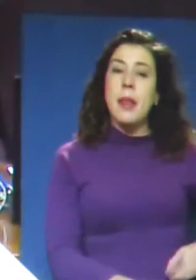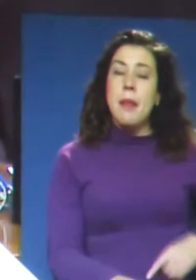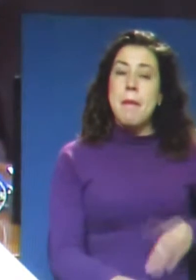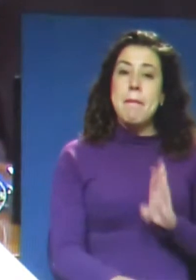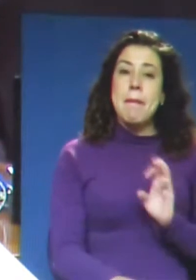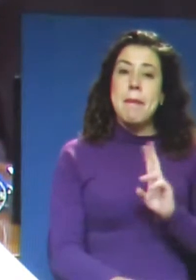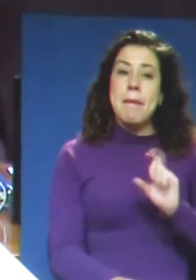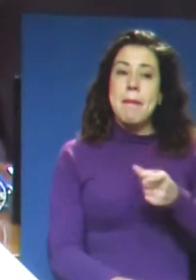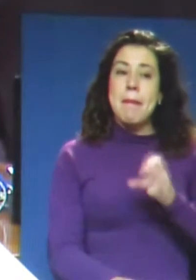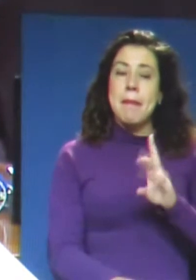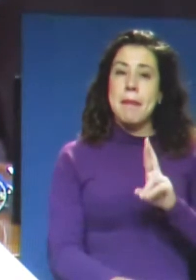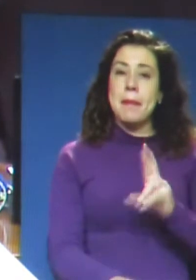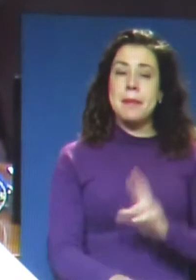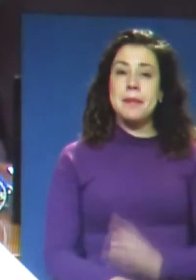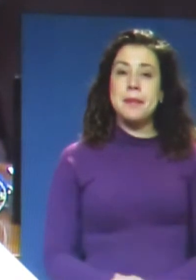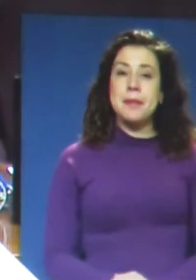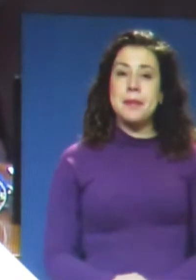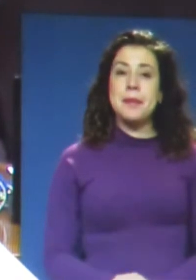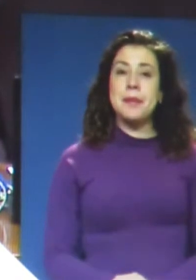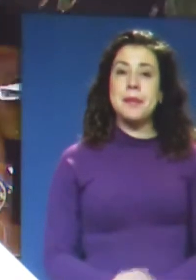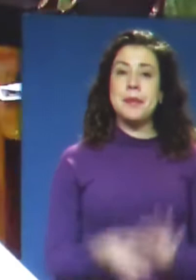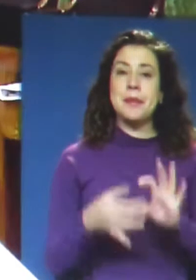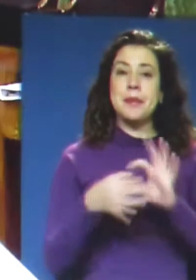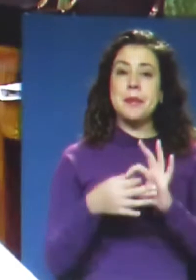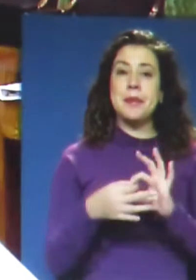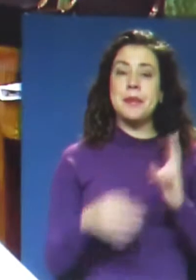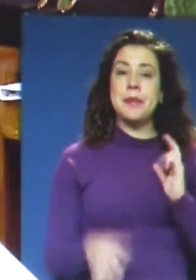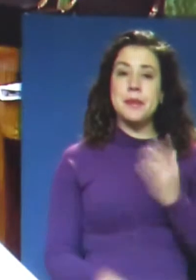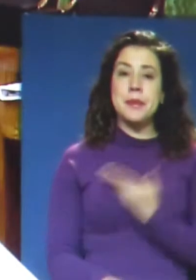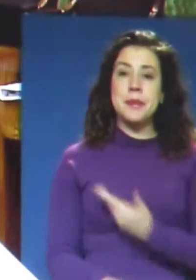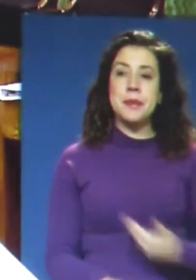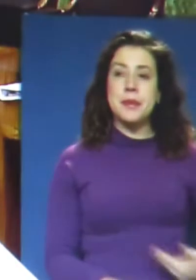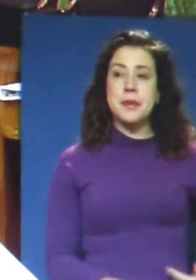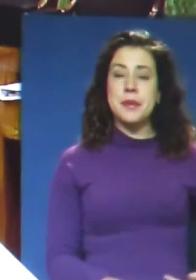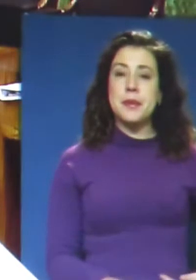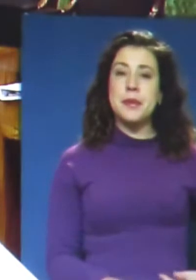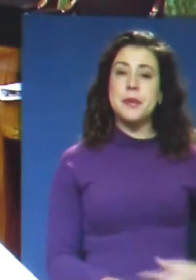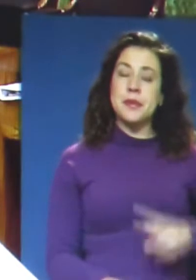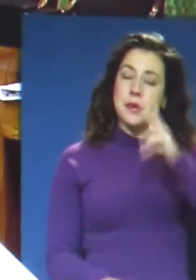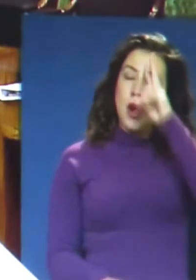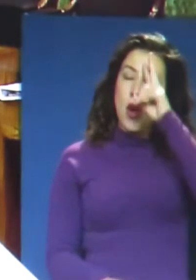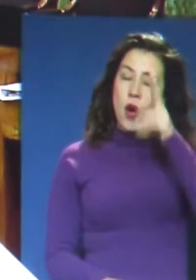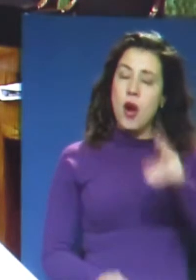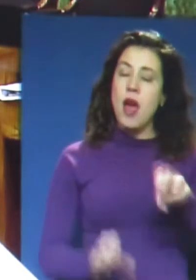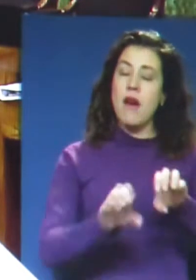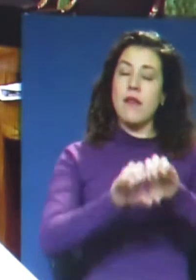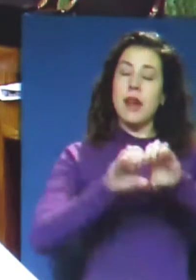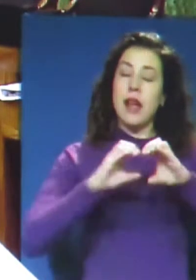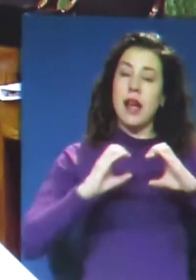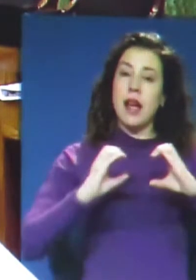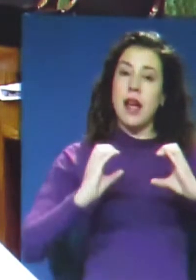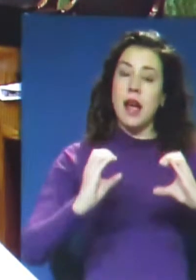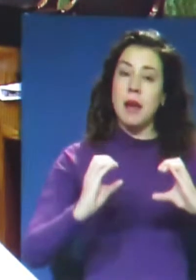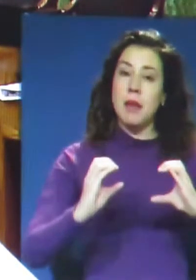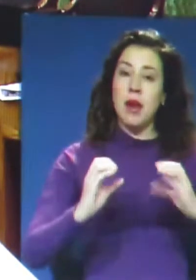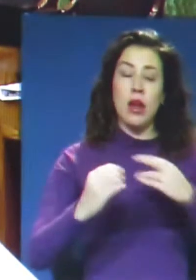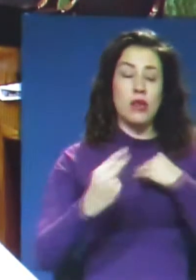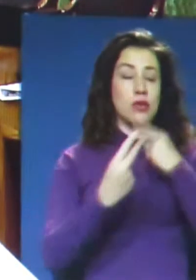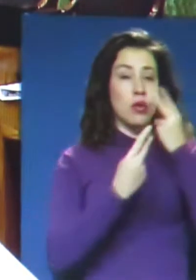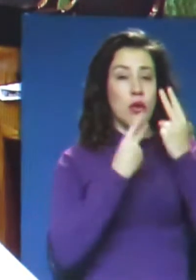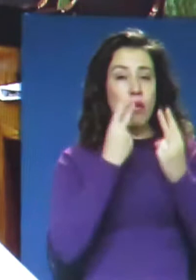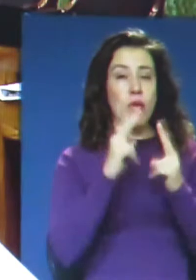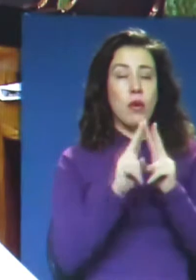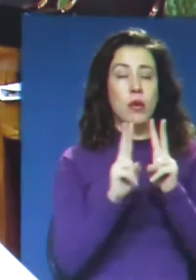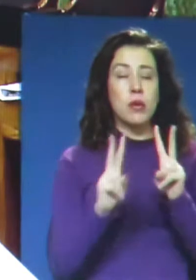Berger. Gracias, señor Presidente. Señor Presidente, honorable Cámara. Acá veo una cuestión